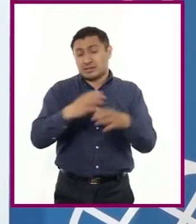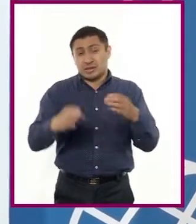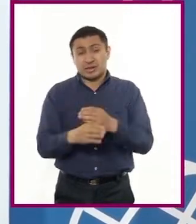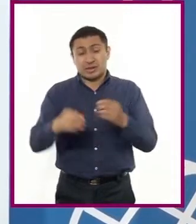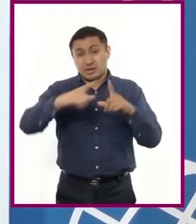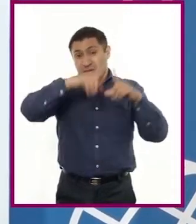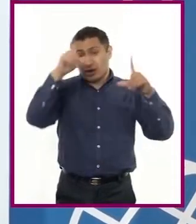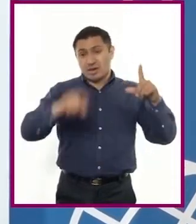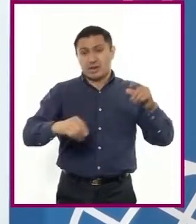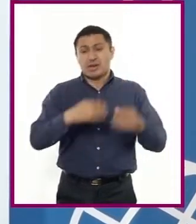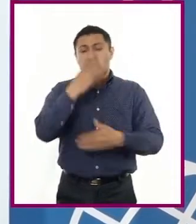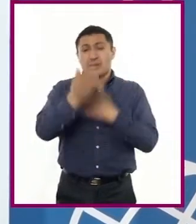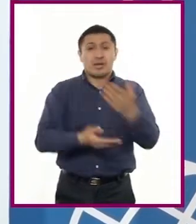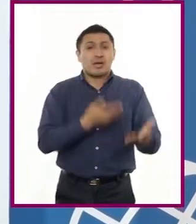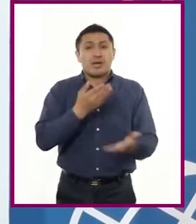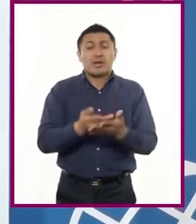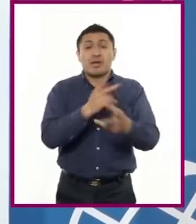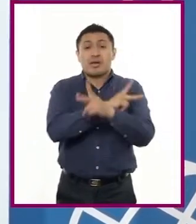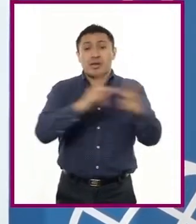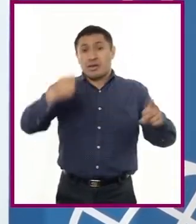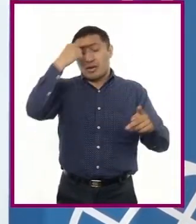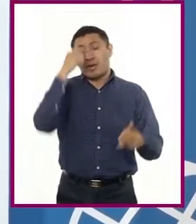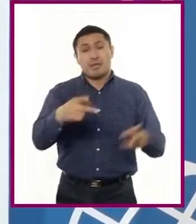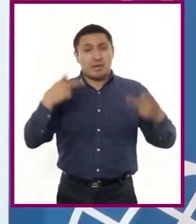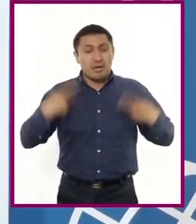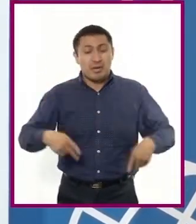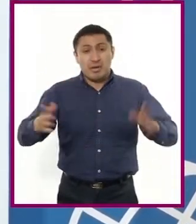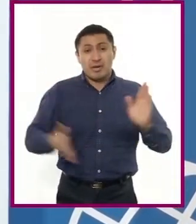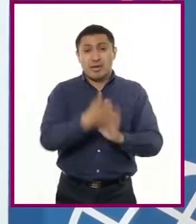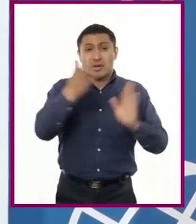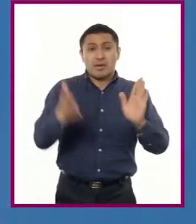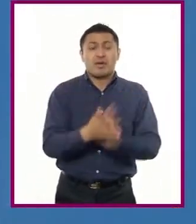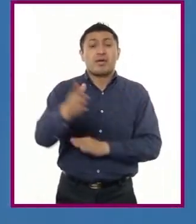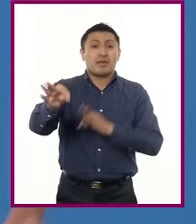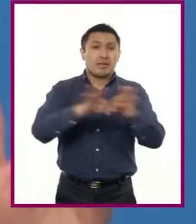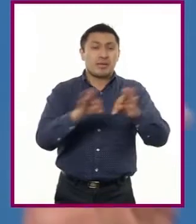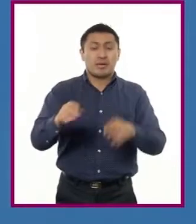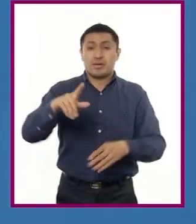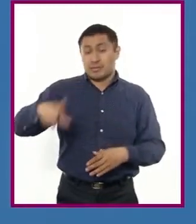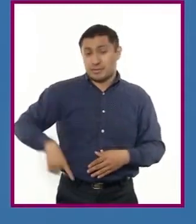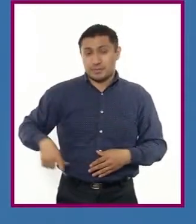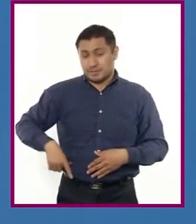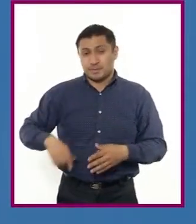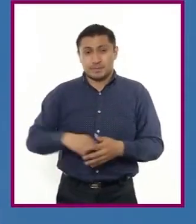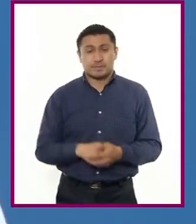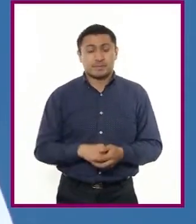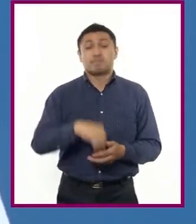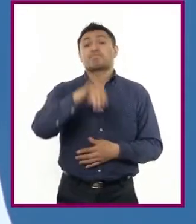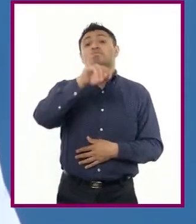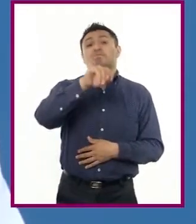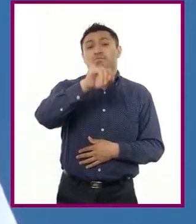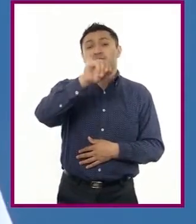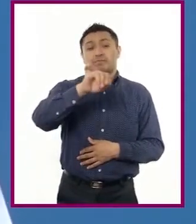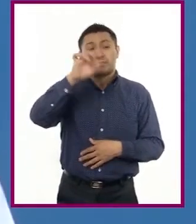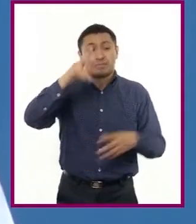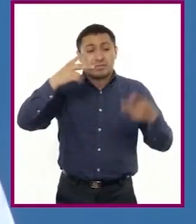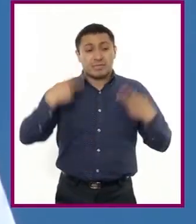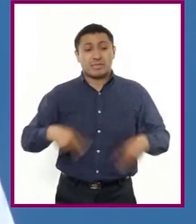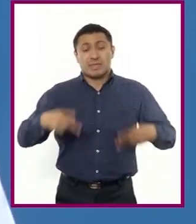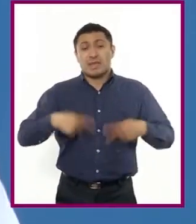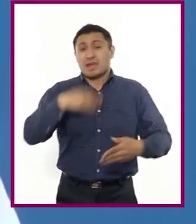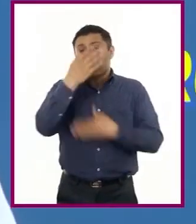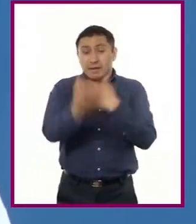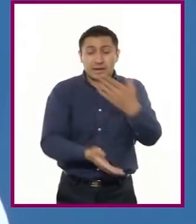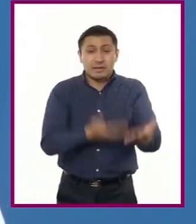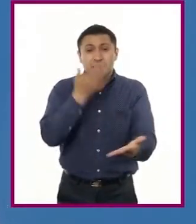públicos para la población y la construcción de obras públicas. B. Así es, maestra. Las y los servidores